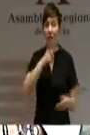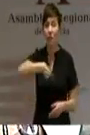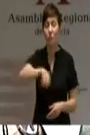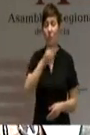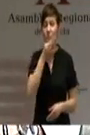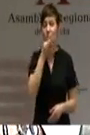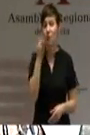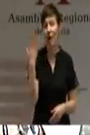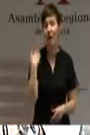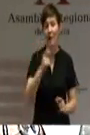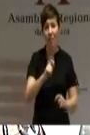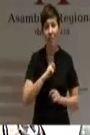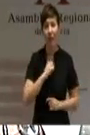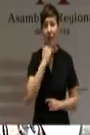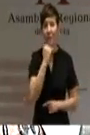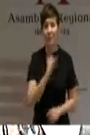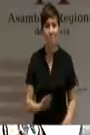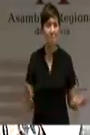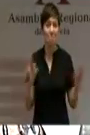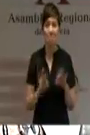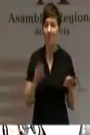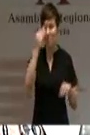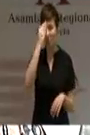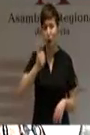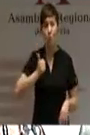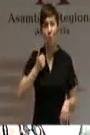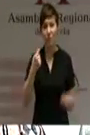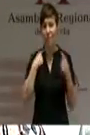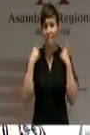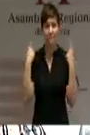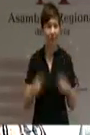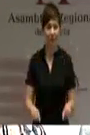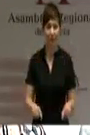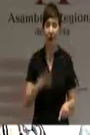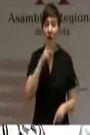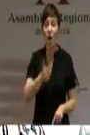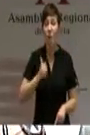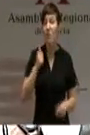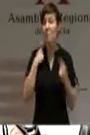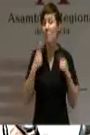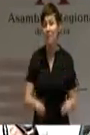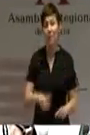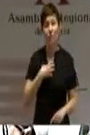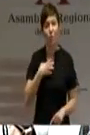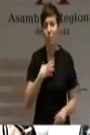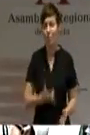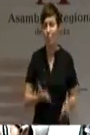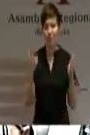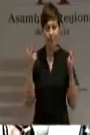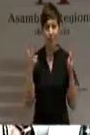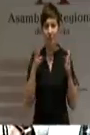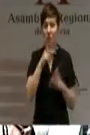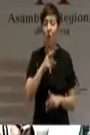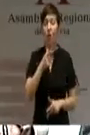nada. Creo que se pierde una nueva oportunidad y no estamos para ocasiones perdidas. Me gustaría equivocarme. Su